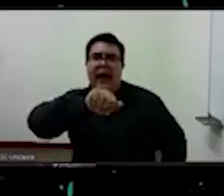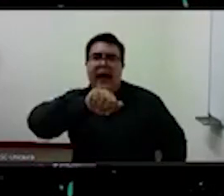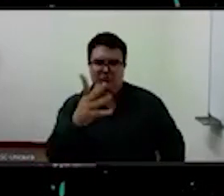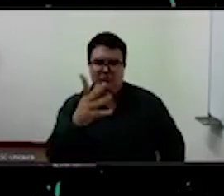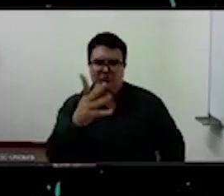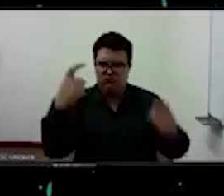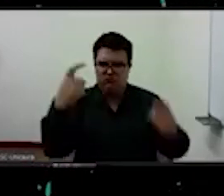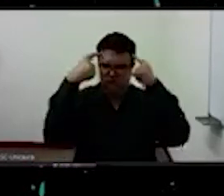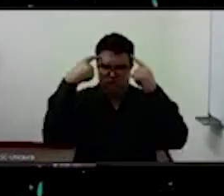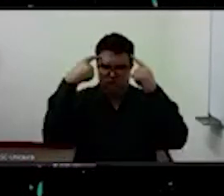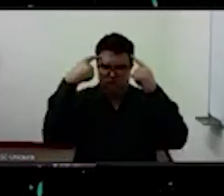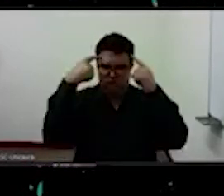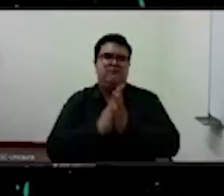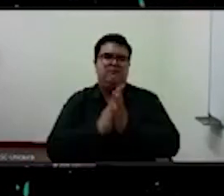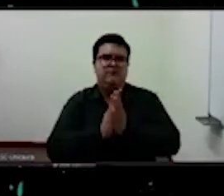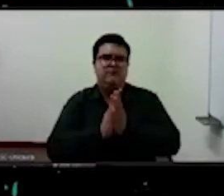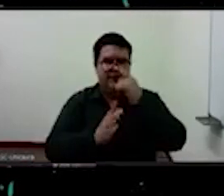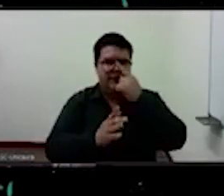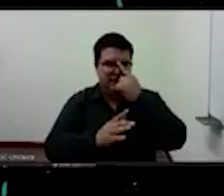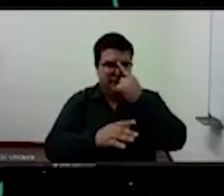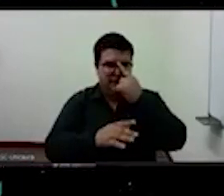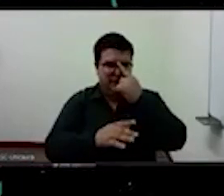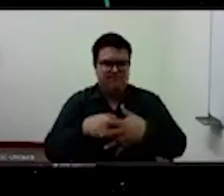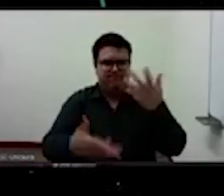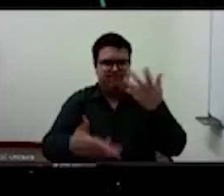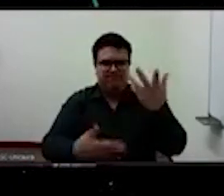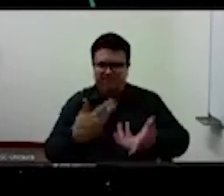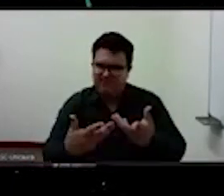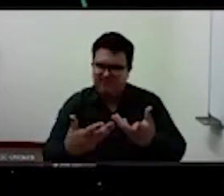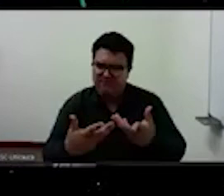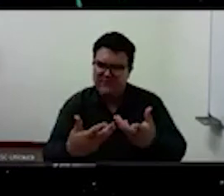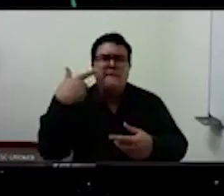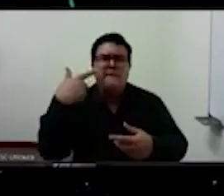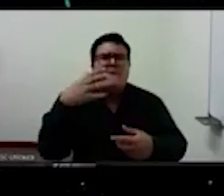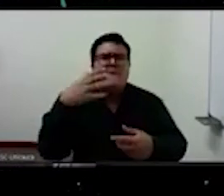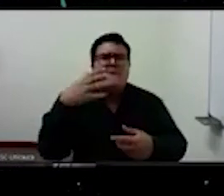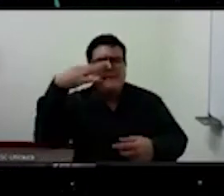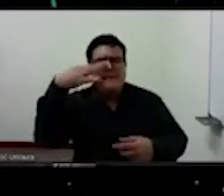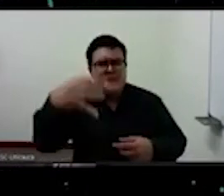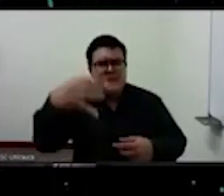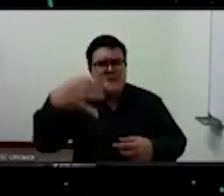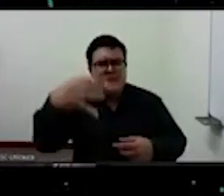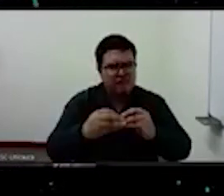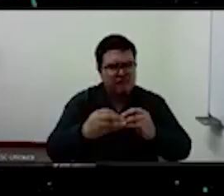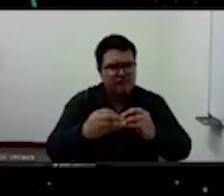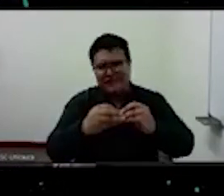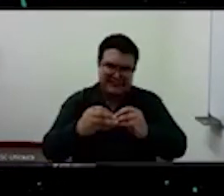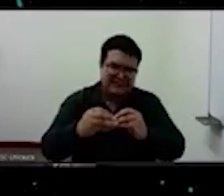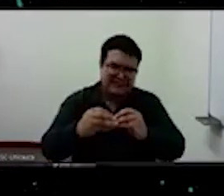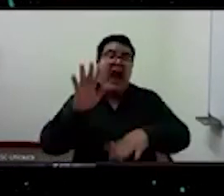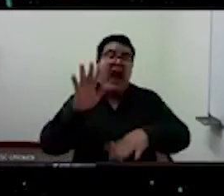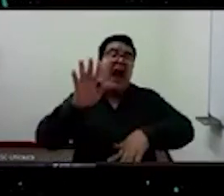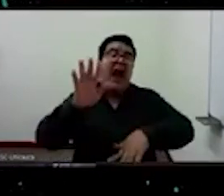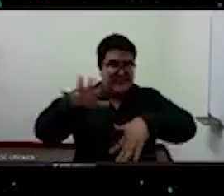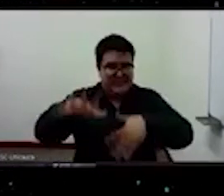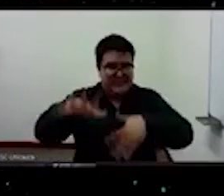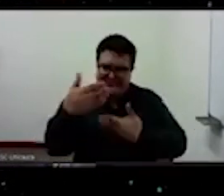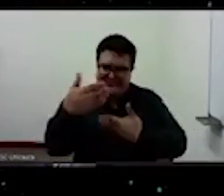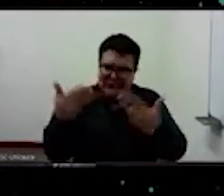intento que ha sido muchas veces exitoso un